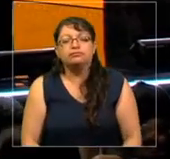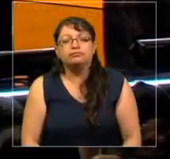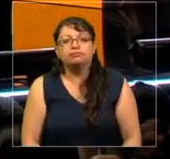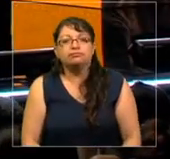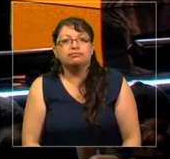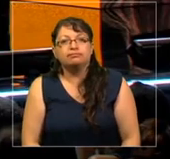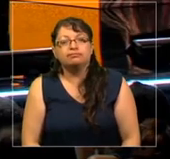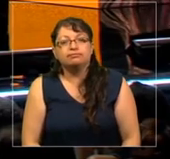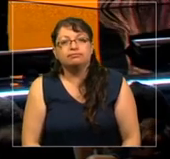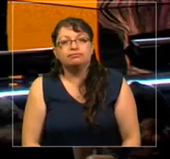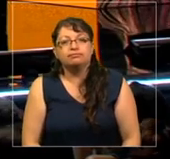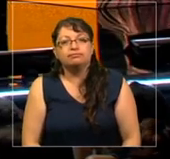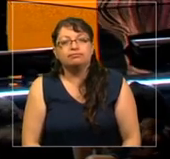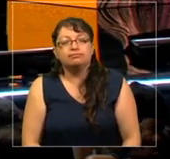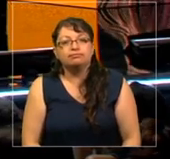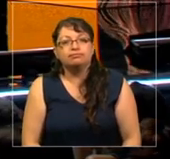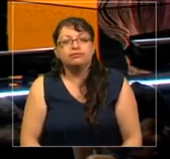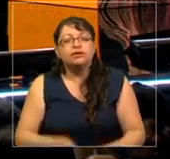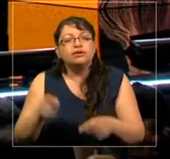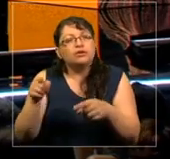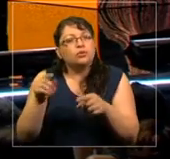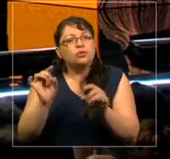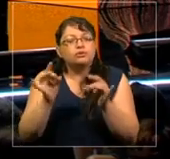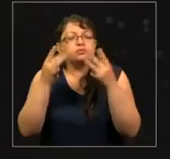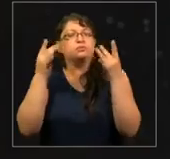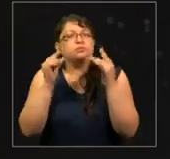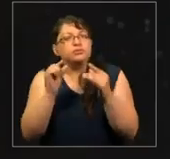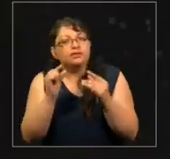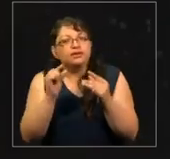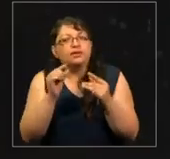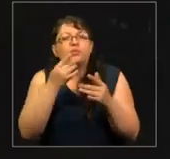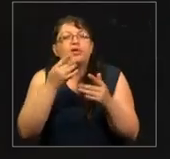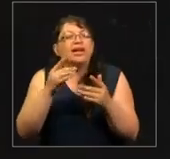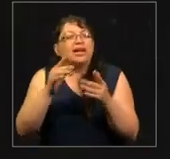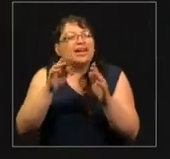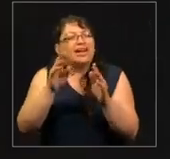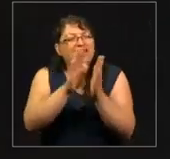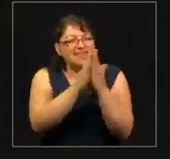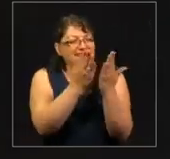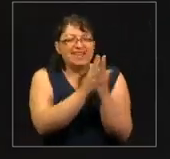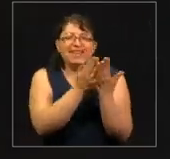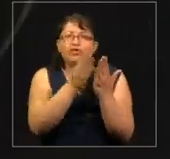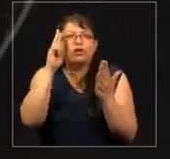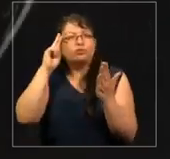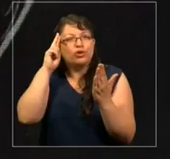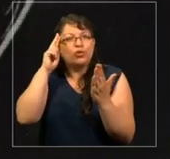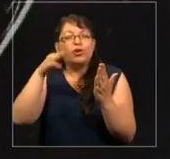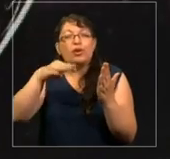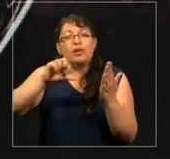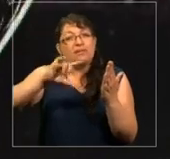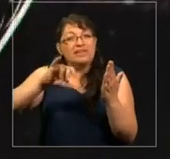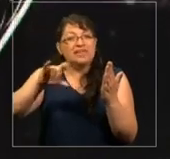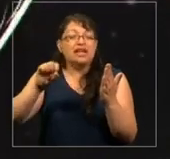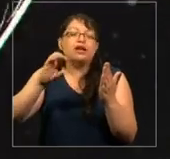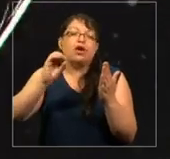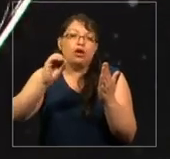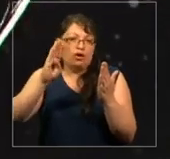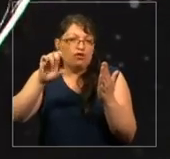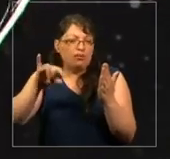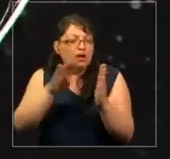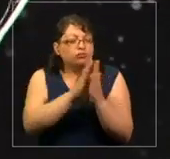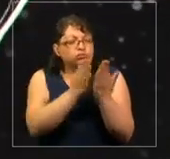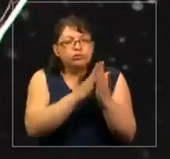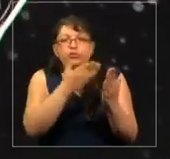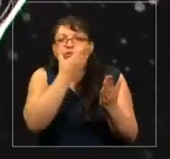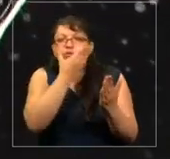Y se vio un poquito sorprendido. La memoria de Michelle Obama es un libro hermoso